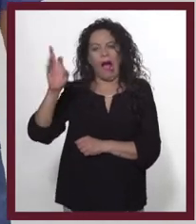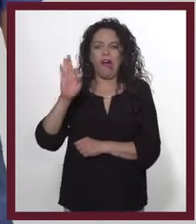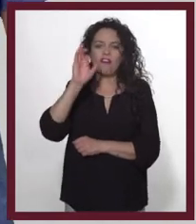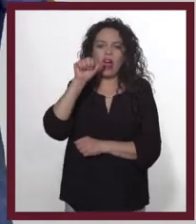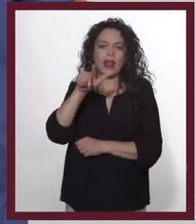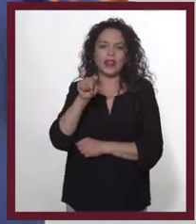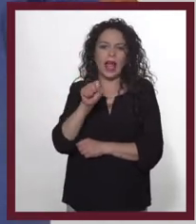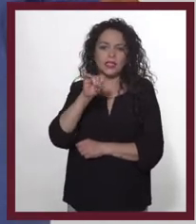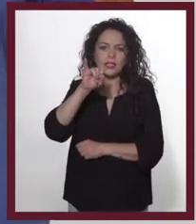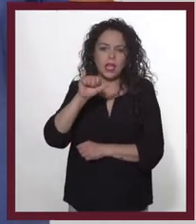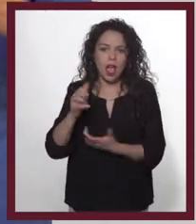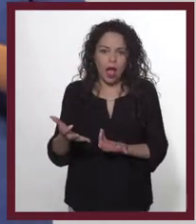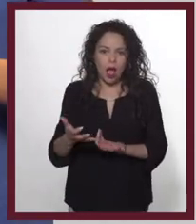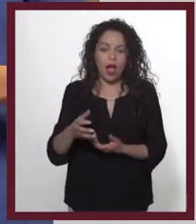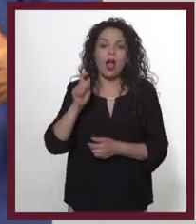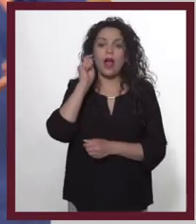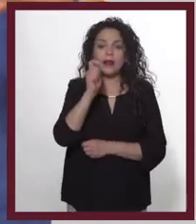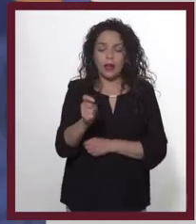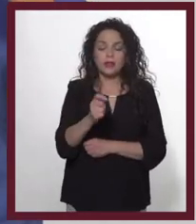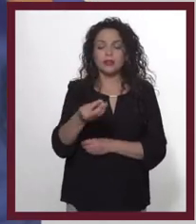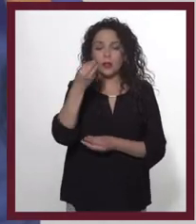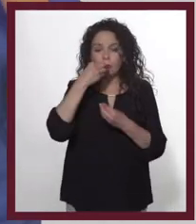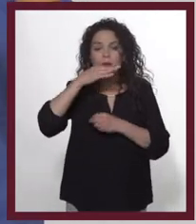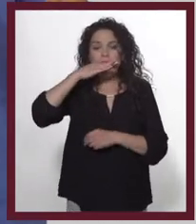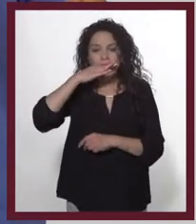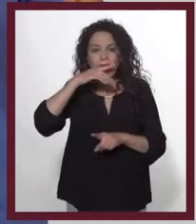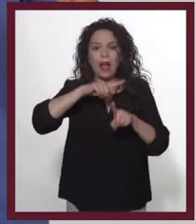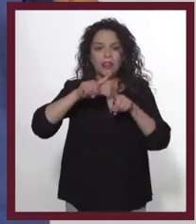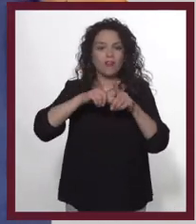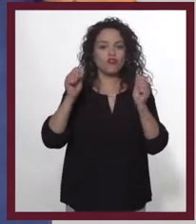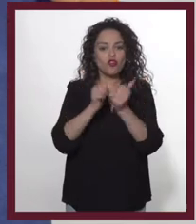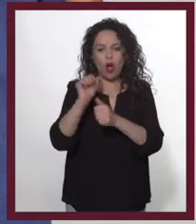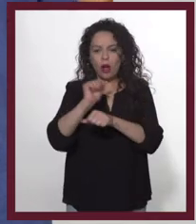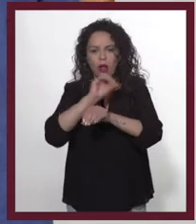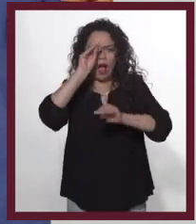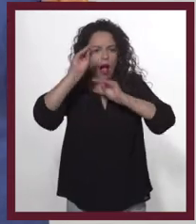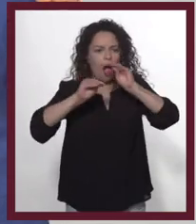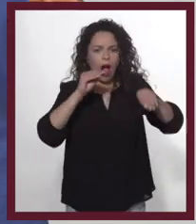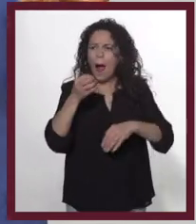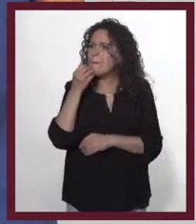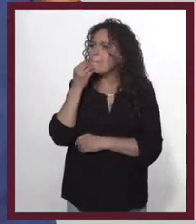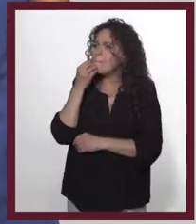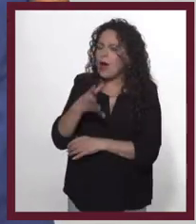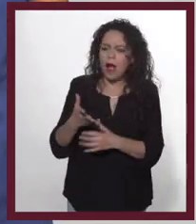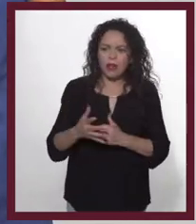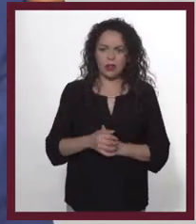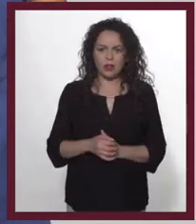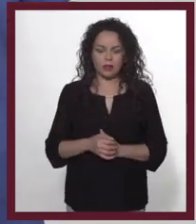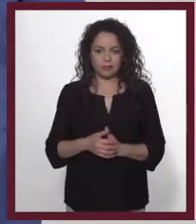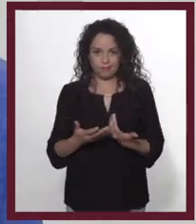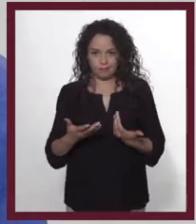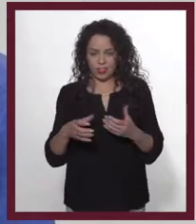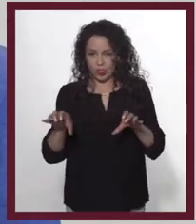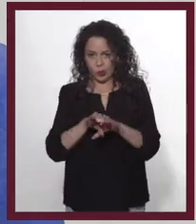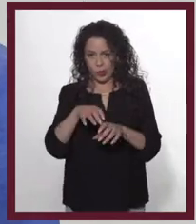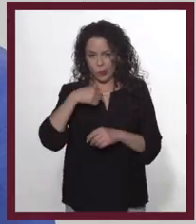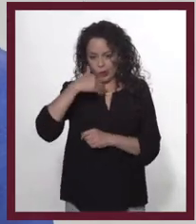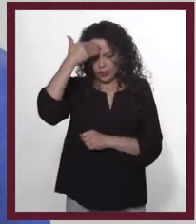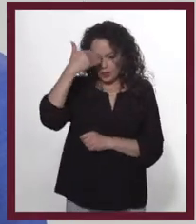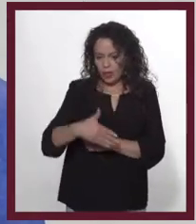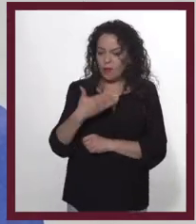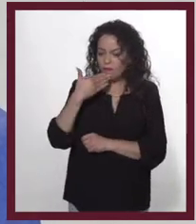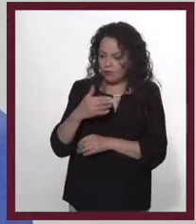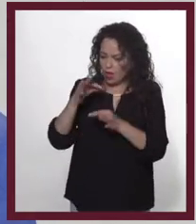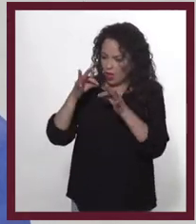sabes, personajes de ficción anunciando cereales, actores, todo bonito. ¿Cómo saber cuándo está bien anunciar algo